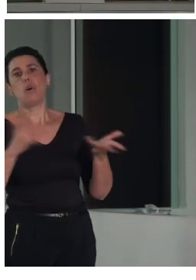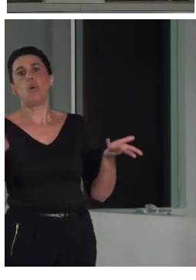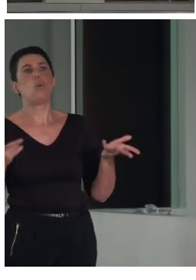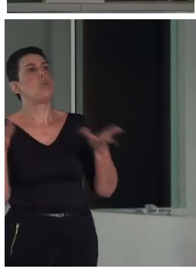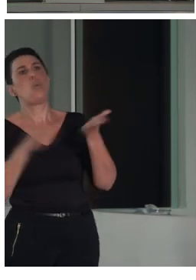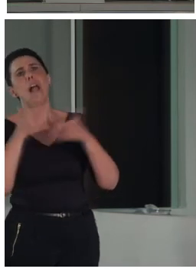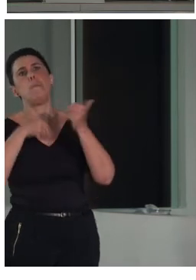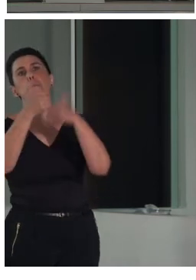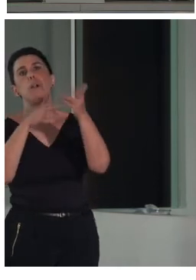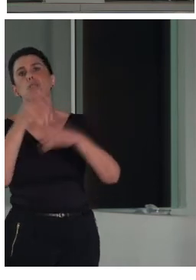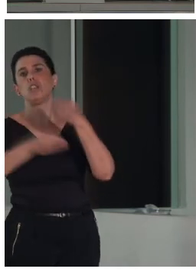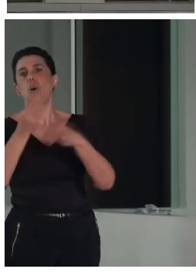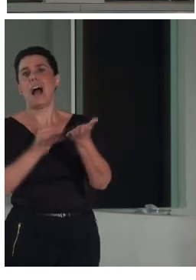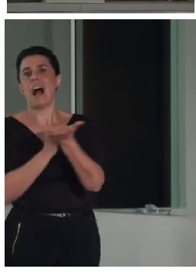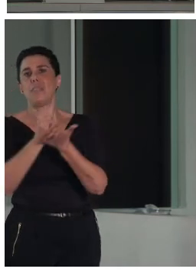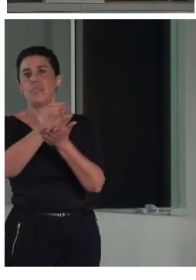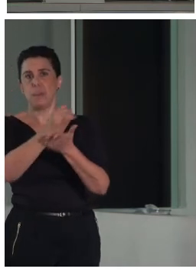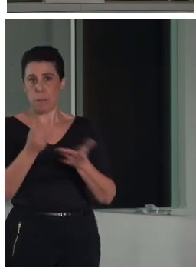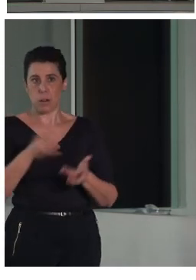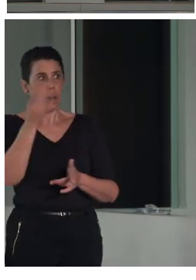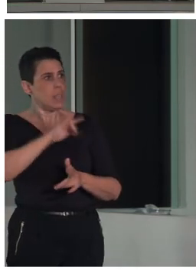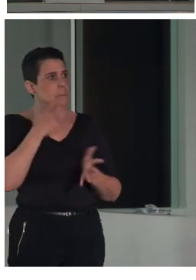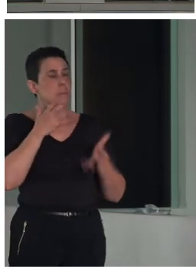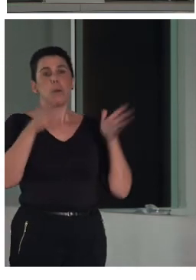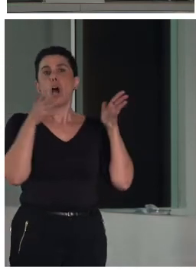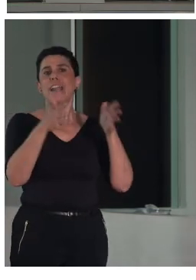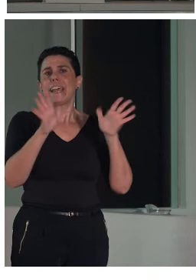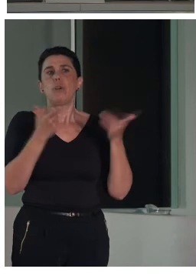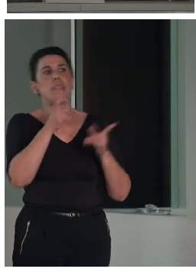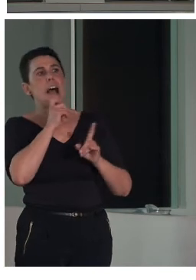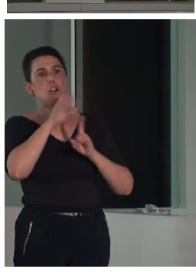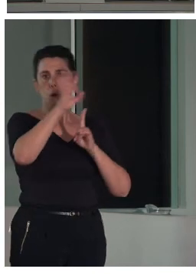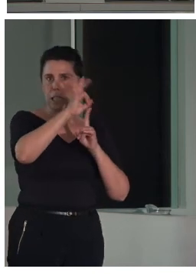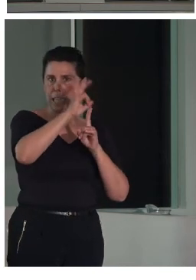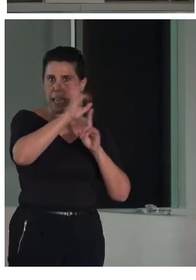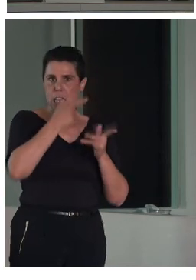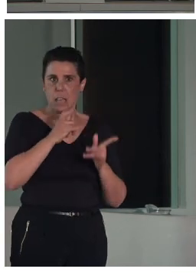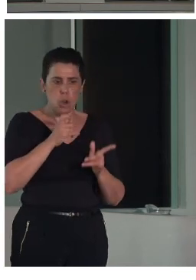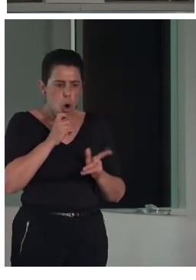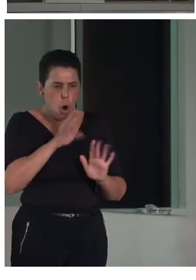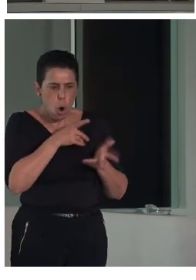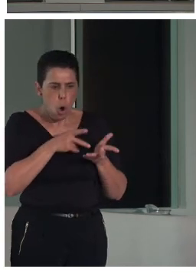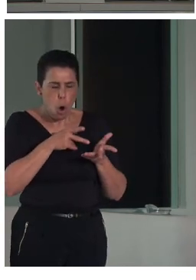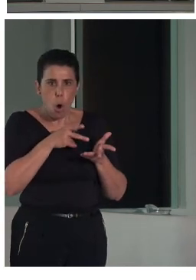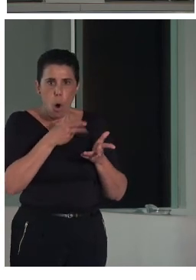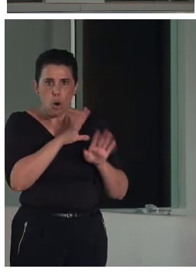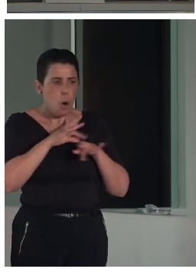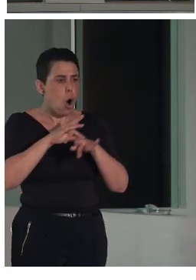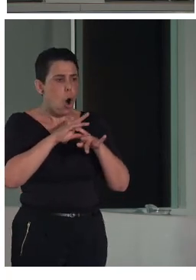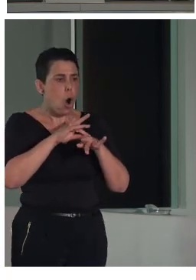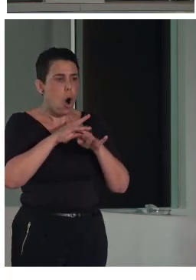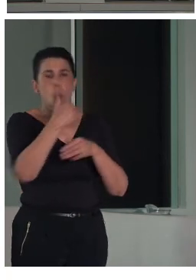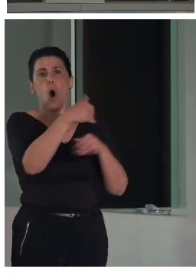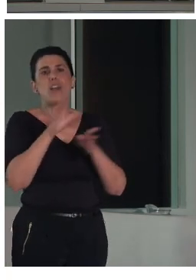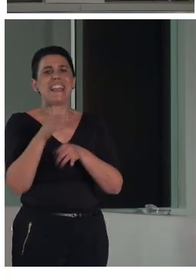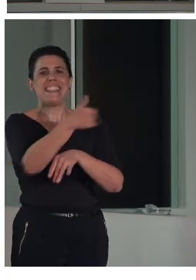evaluaciones de entornos para ahora de recomendar por ejemplo señalización o mejoras en cuanto a la orientación de los edificios y